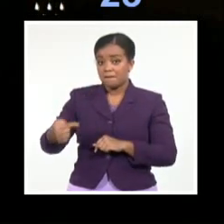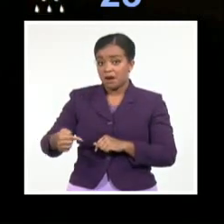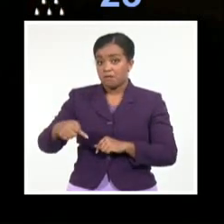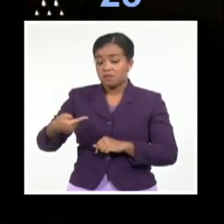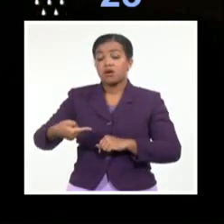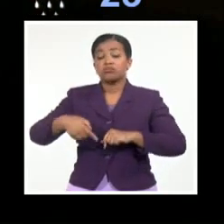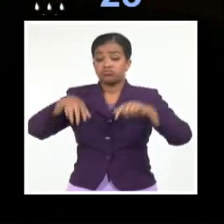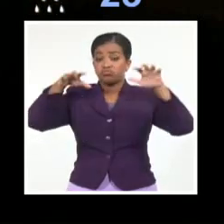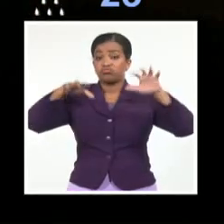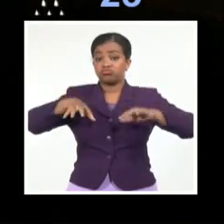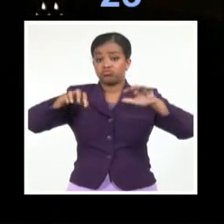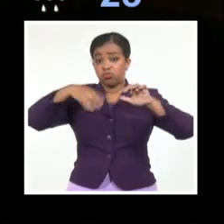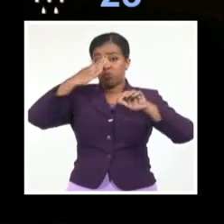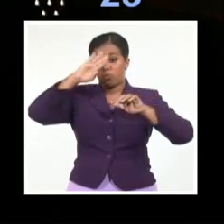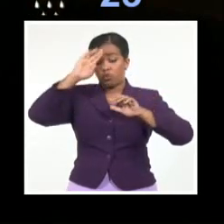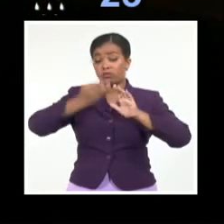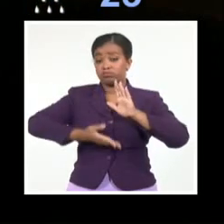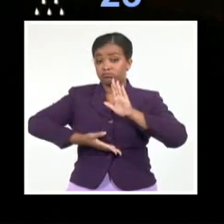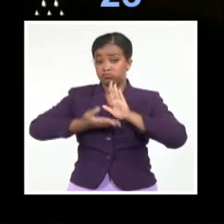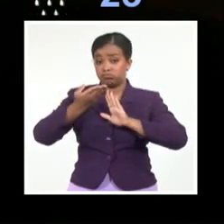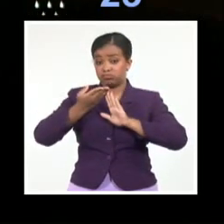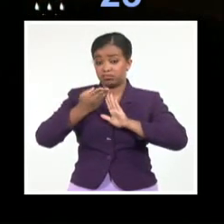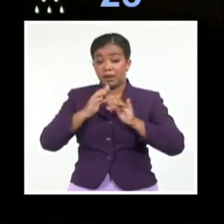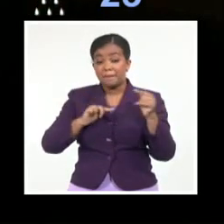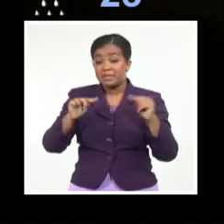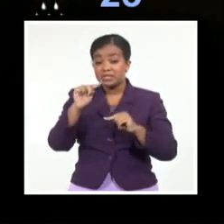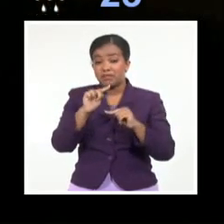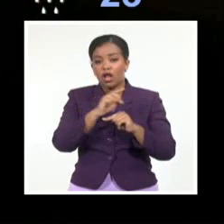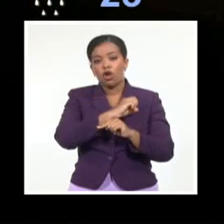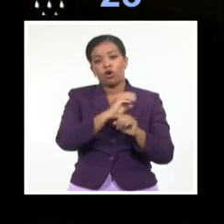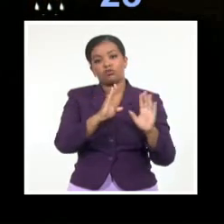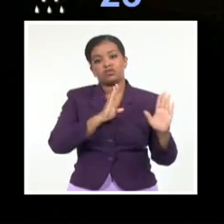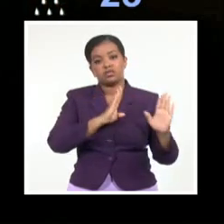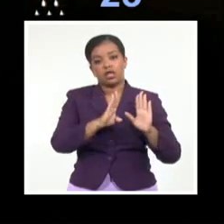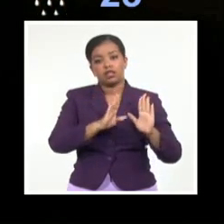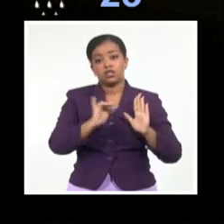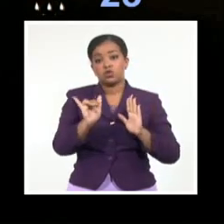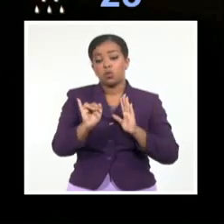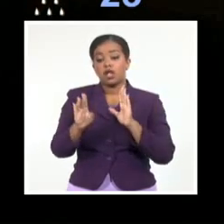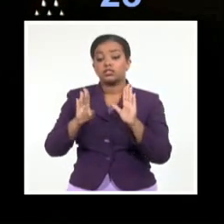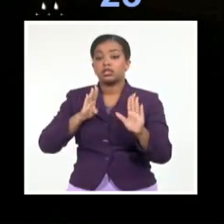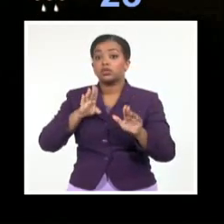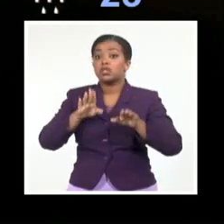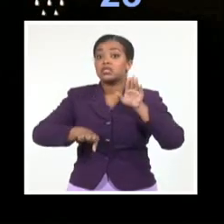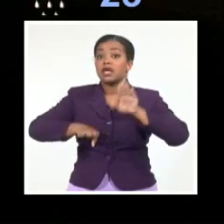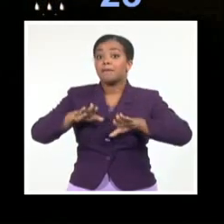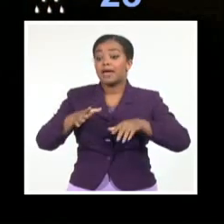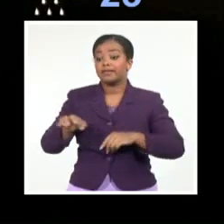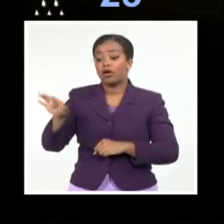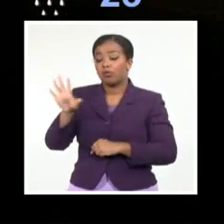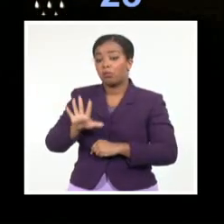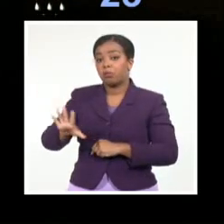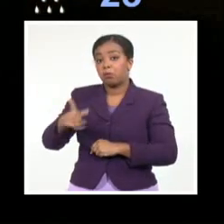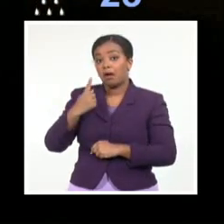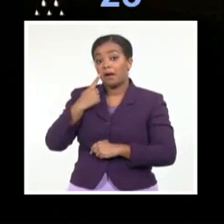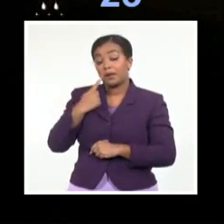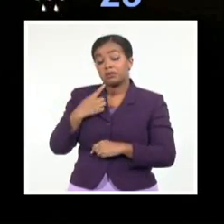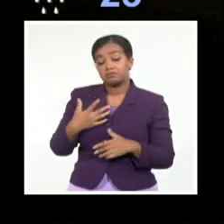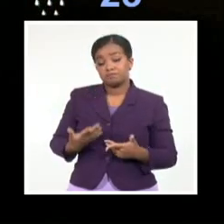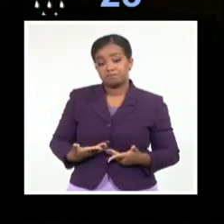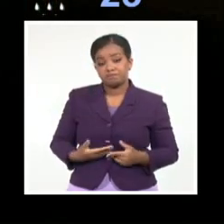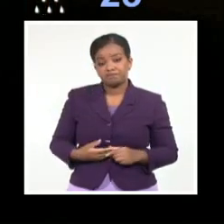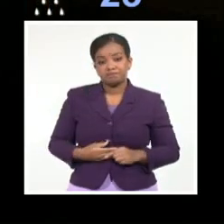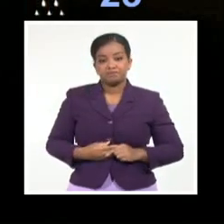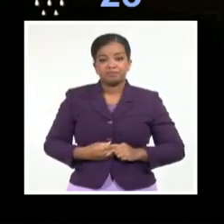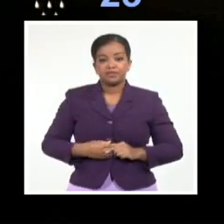en gran parte del país sobre todo en las regiones occidental y central que estarán en dependencia de la futura evolución y trayectoria de la zona de bajas